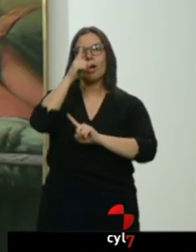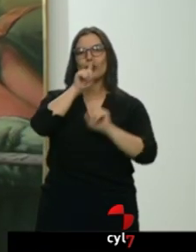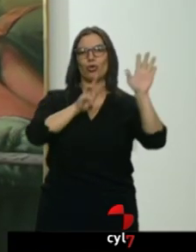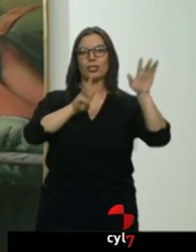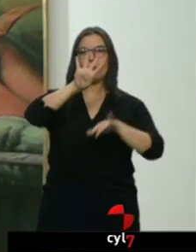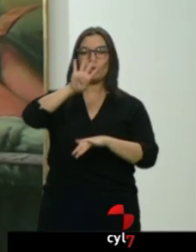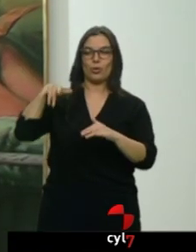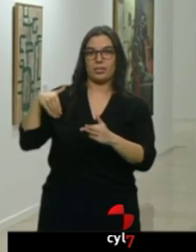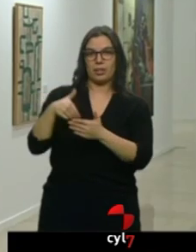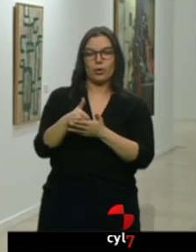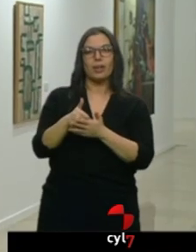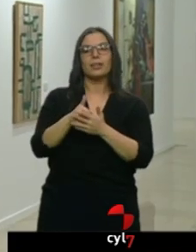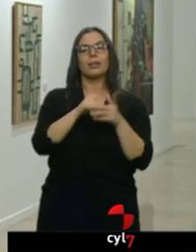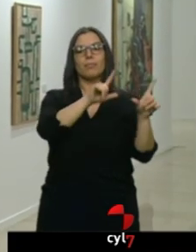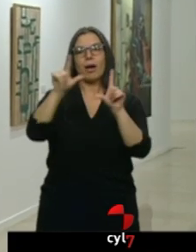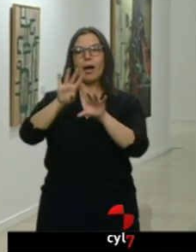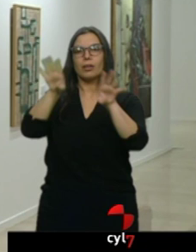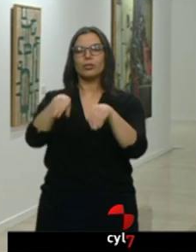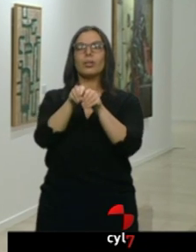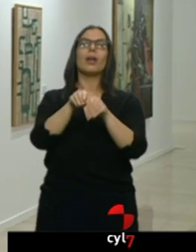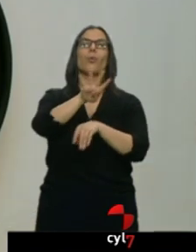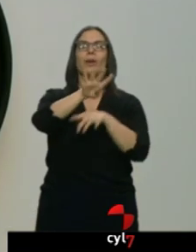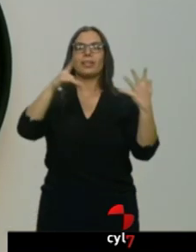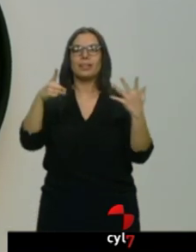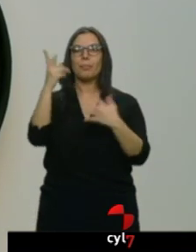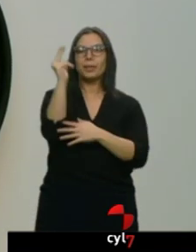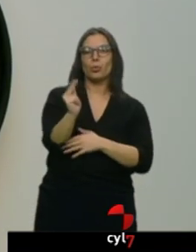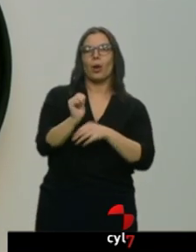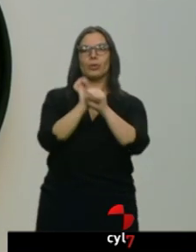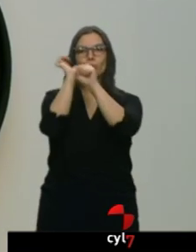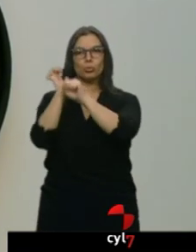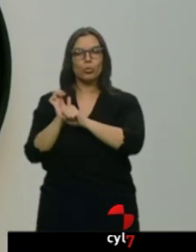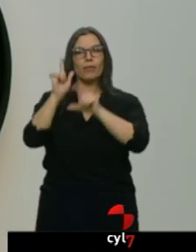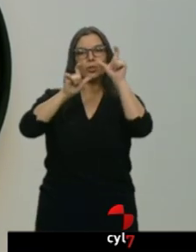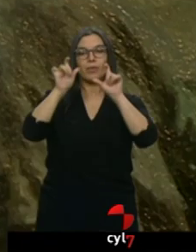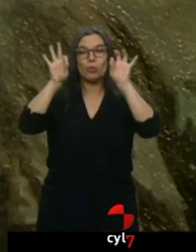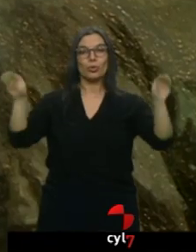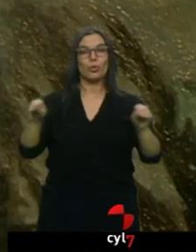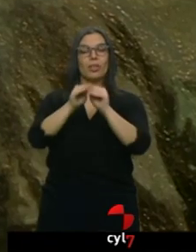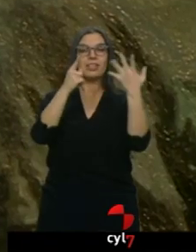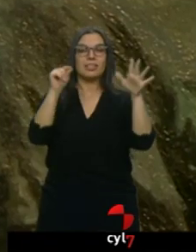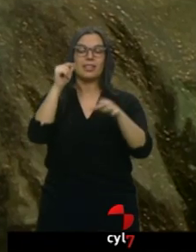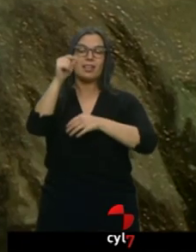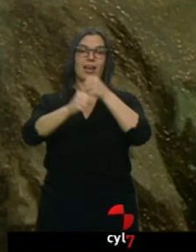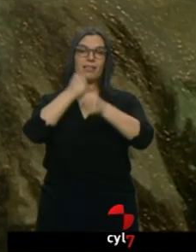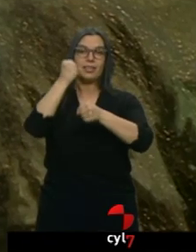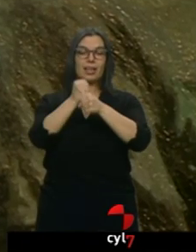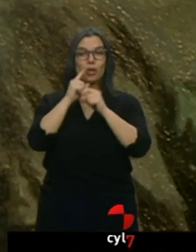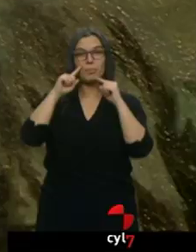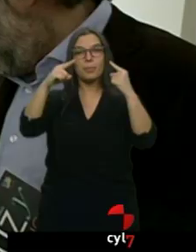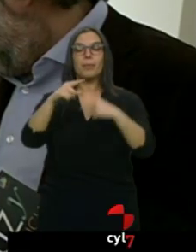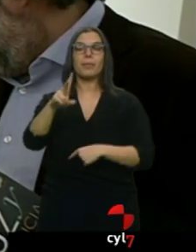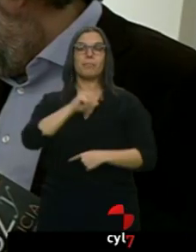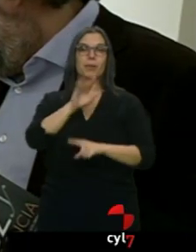46 piezas de pintura, escultura y fotografía que coincide con el 60 aniversario de la concesión del primer premio nacional de pintura.